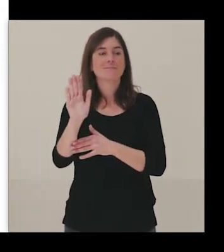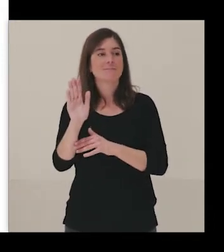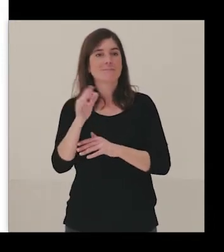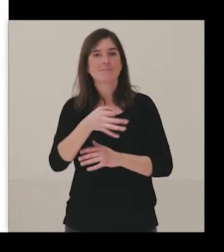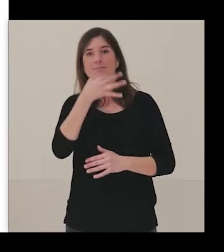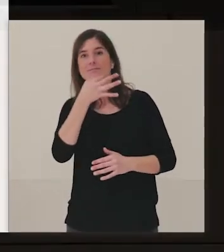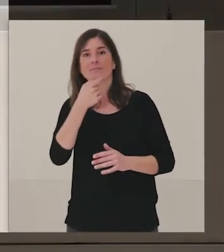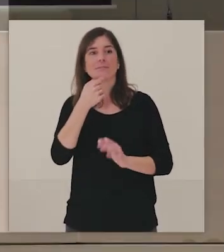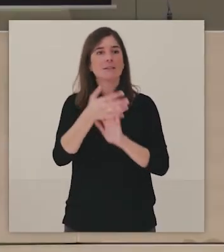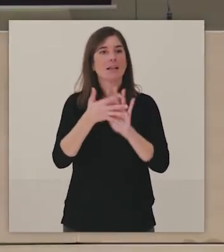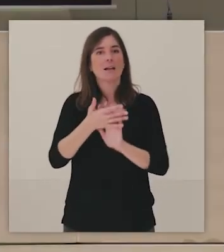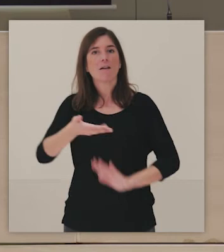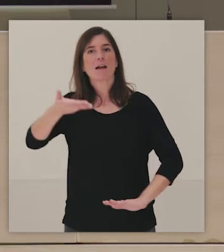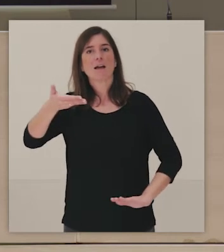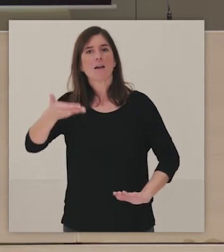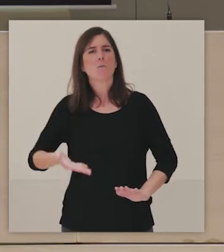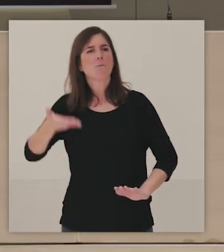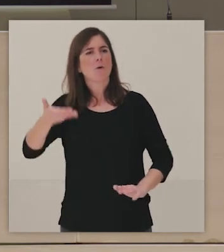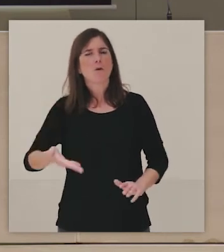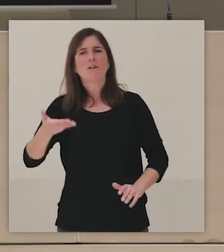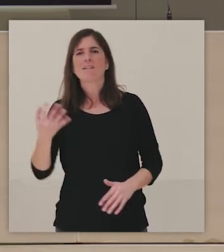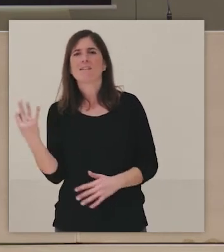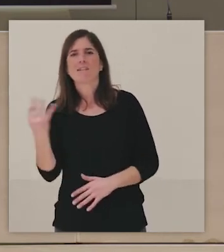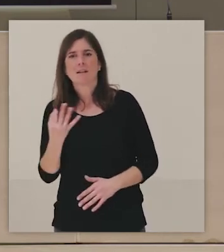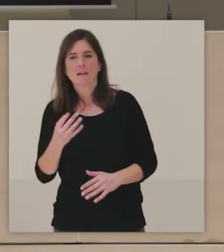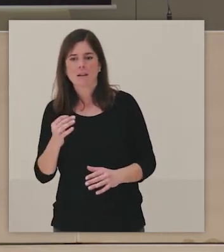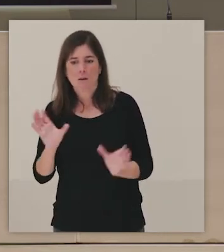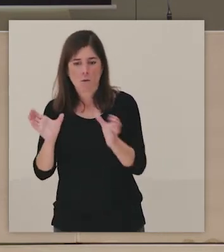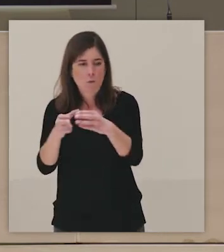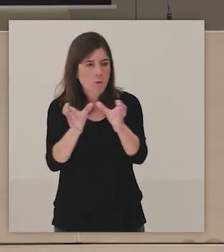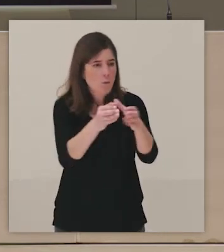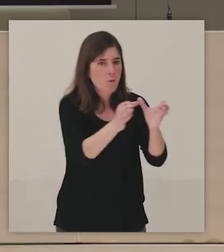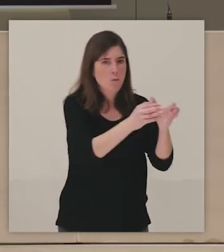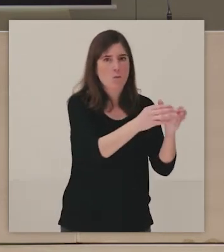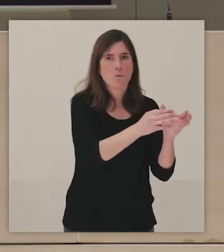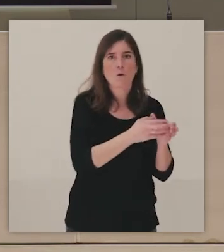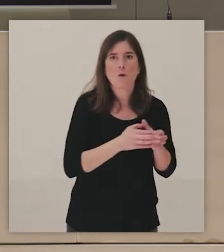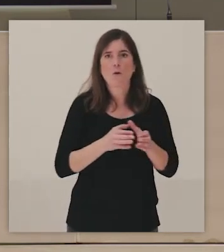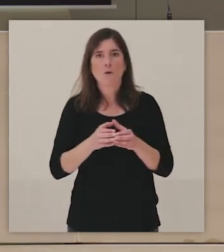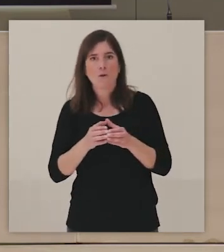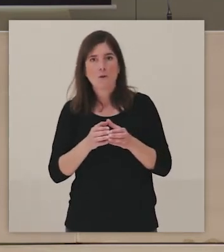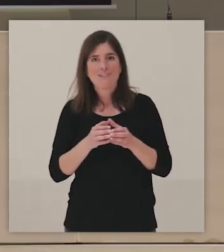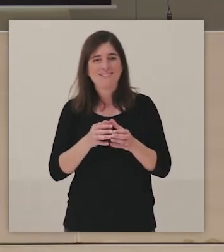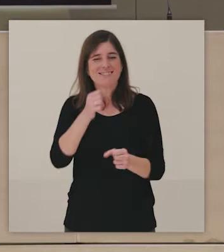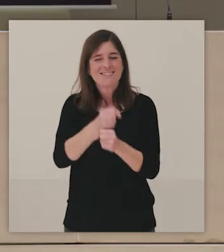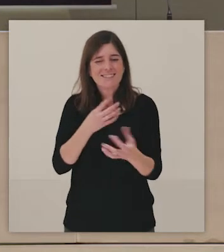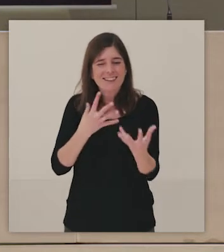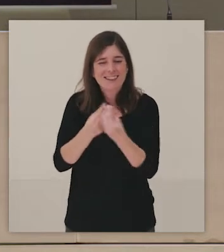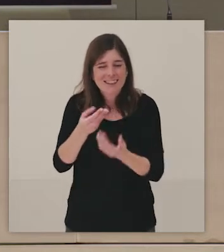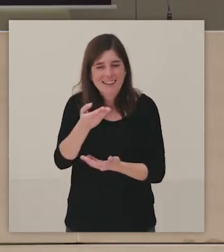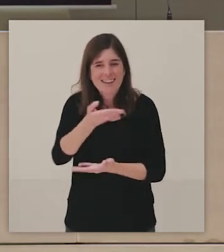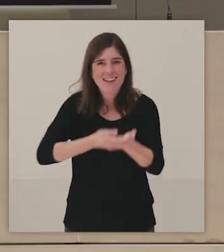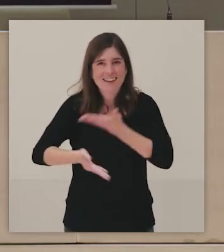importancia no solamente de trabajar con estos públicos, sino de hacerles partícipes. El